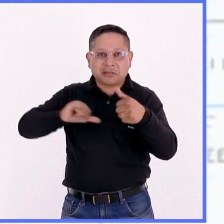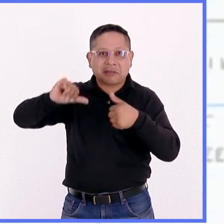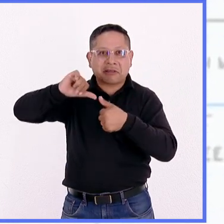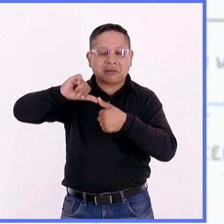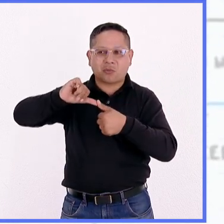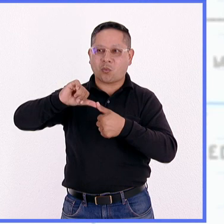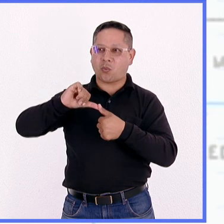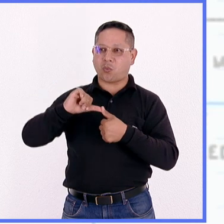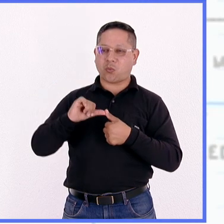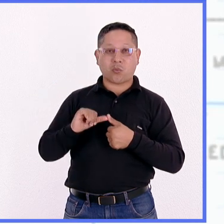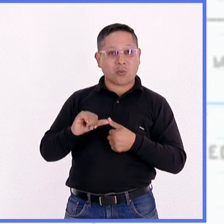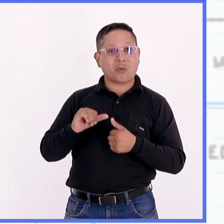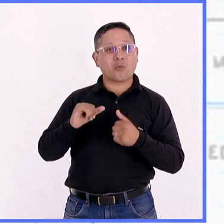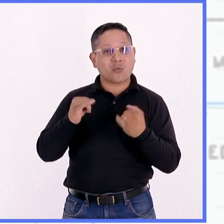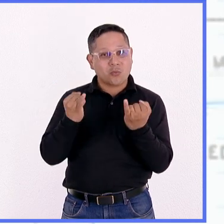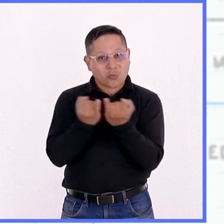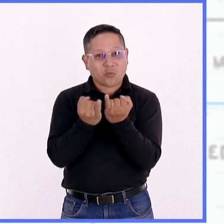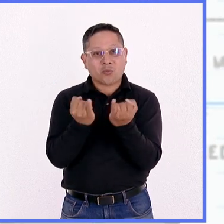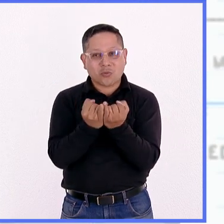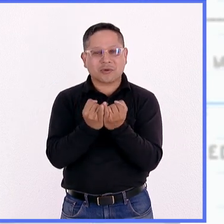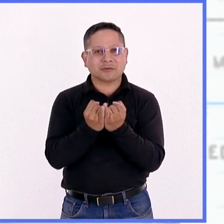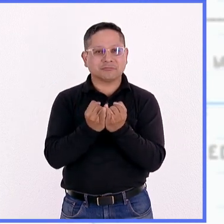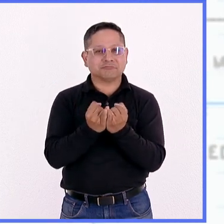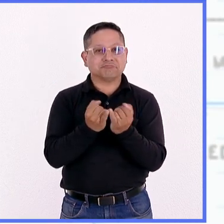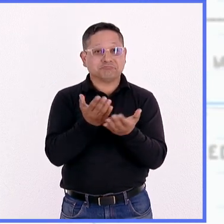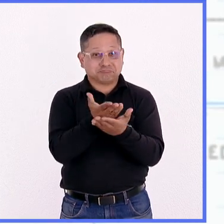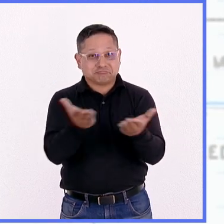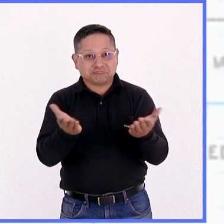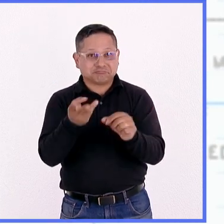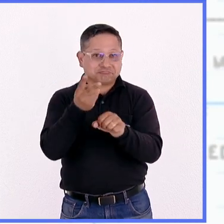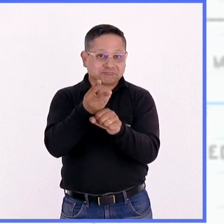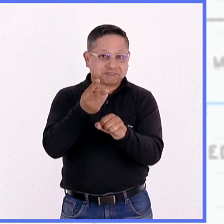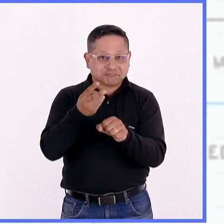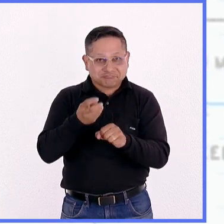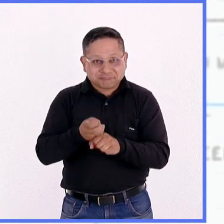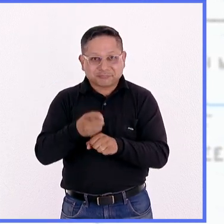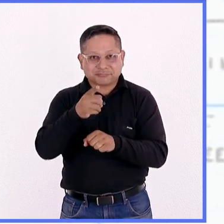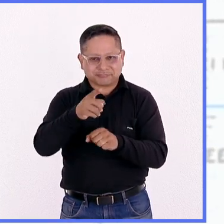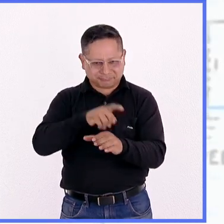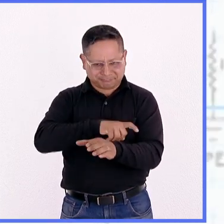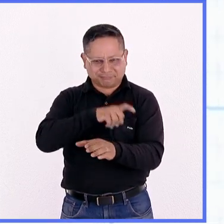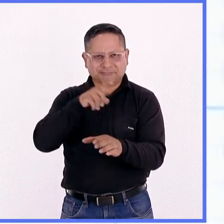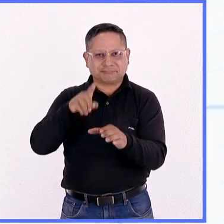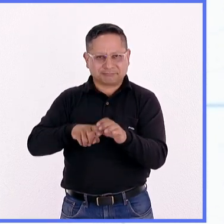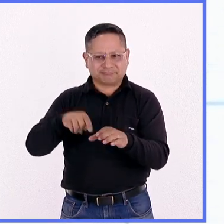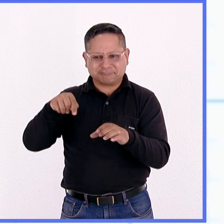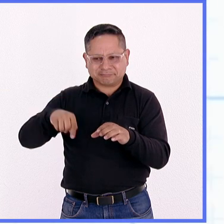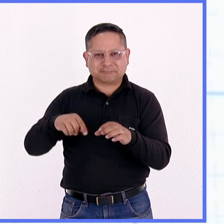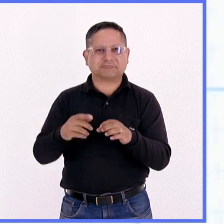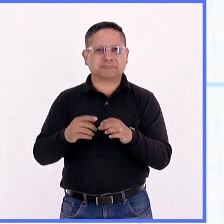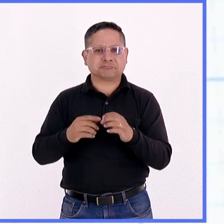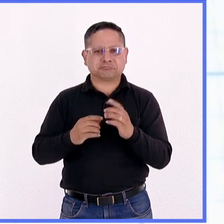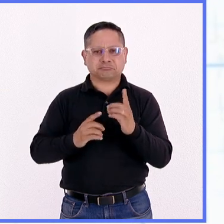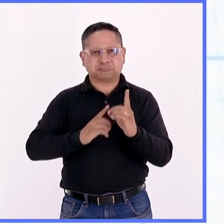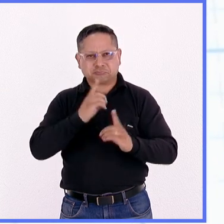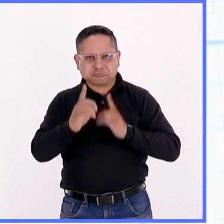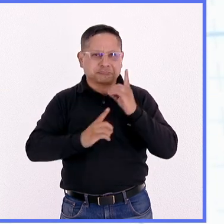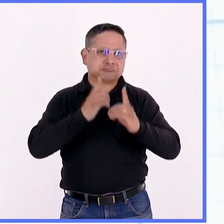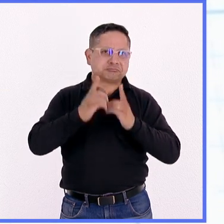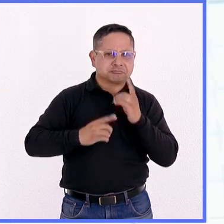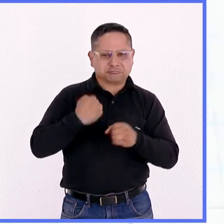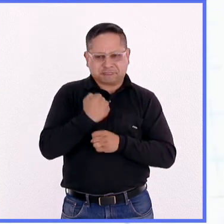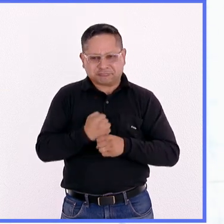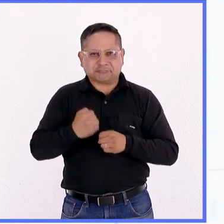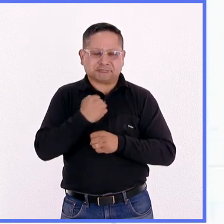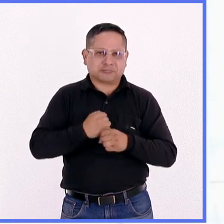es prueba de ello. Los invitamos a que se incluyan a los entrenamientos del ulama de